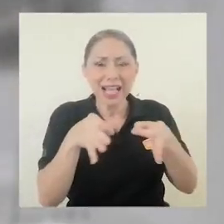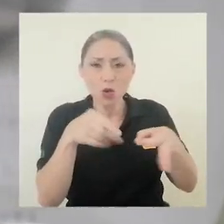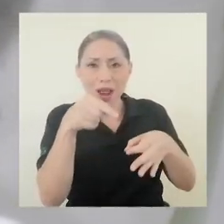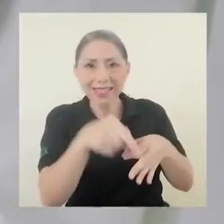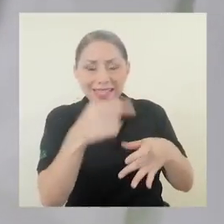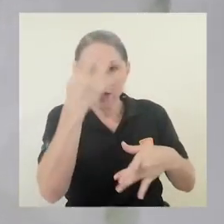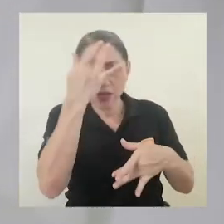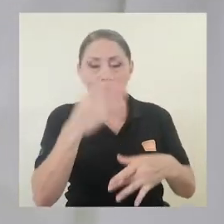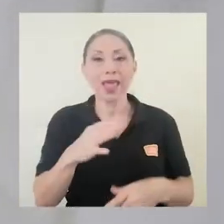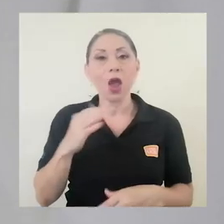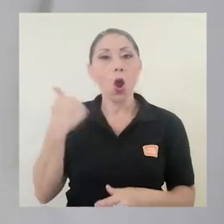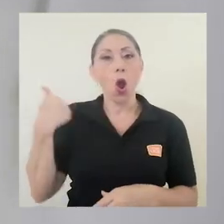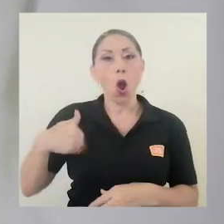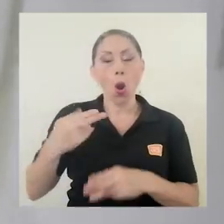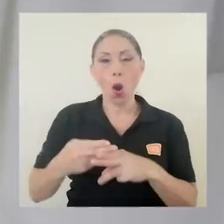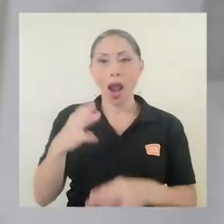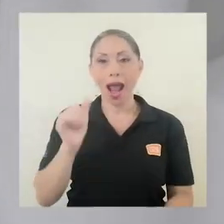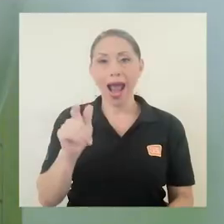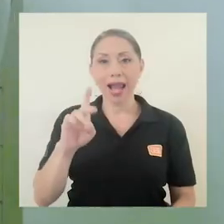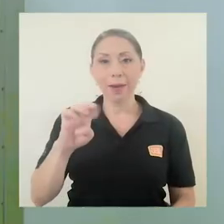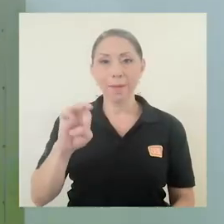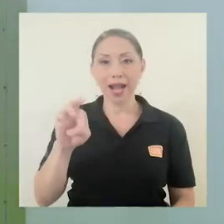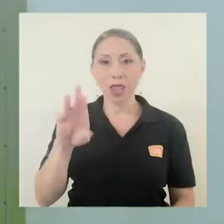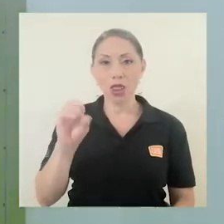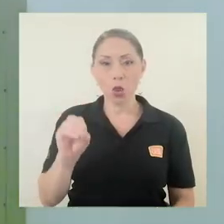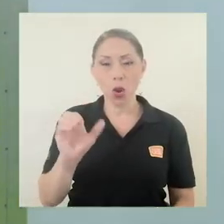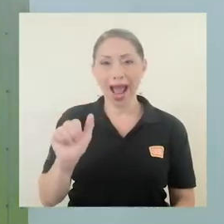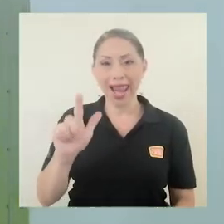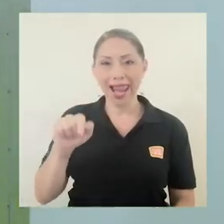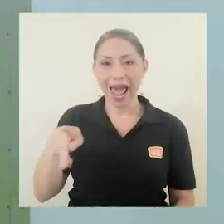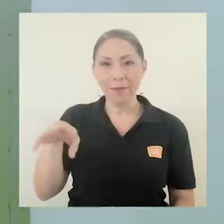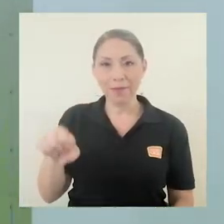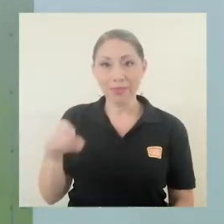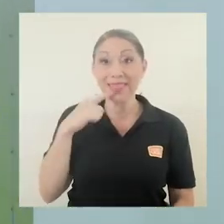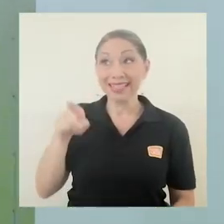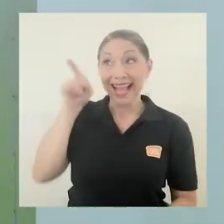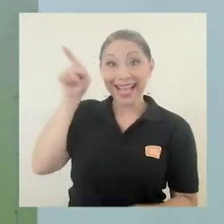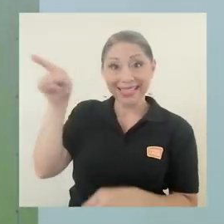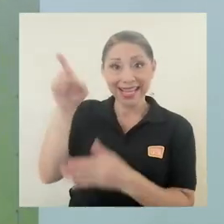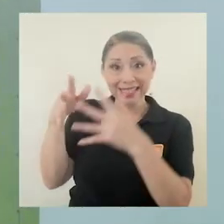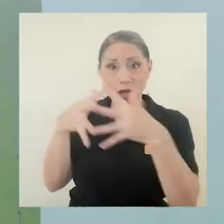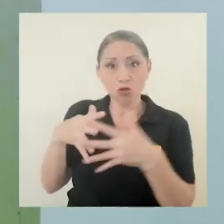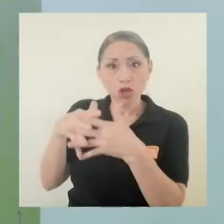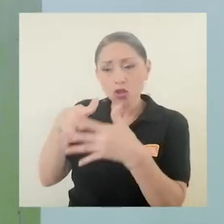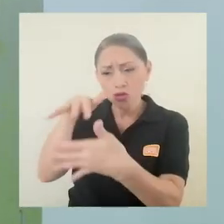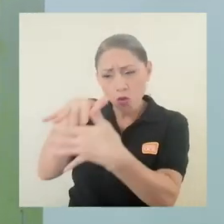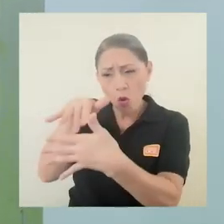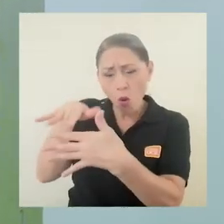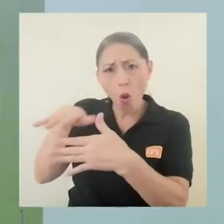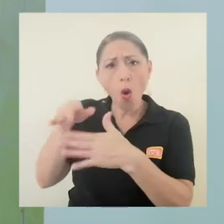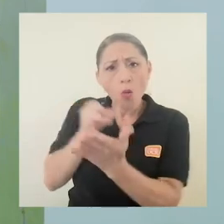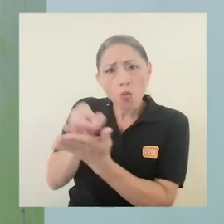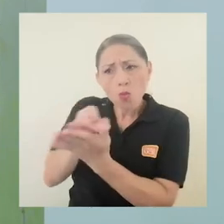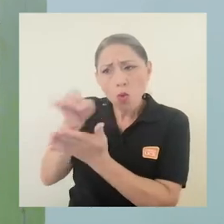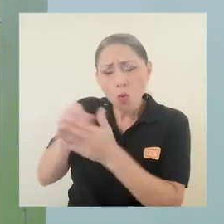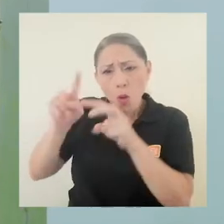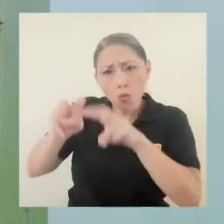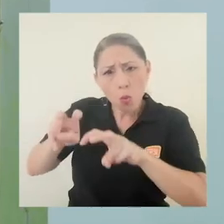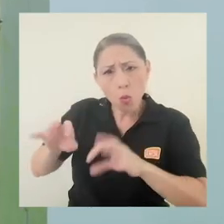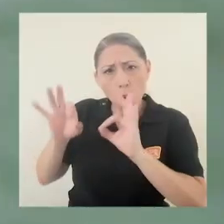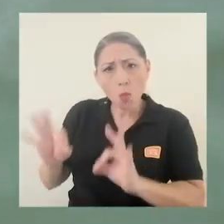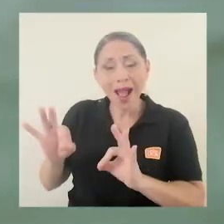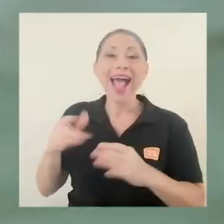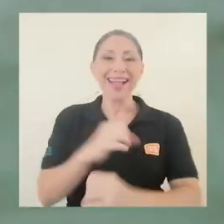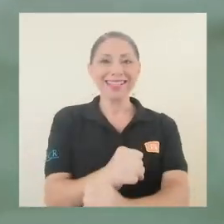cultivo. Alberto Alape indicó que con los estudios realizados en Estados Unidos se asegurarán que el